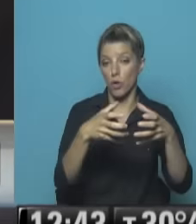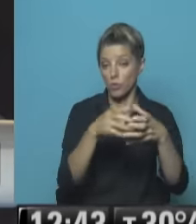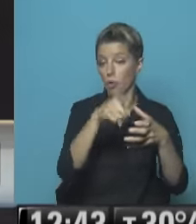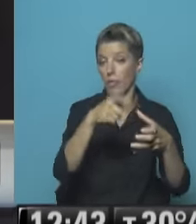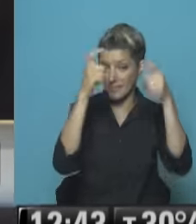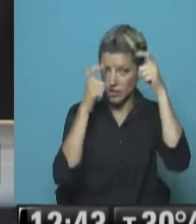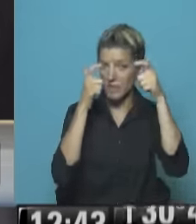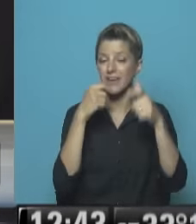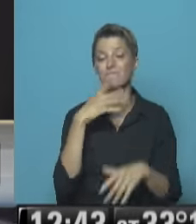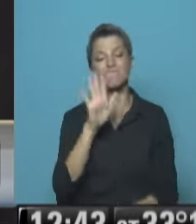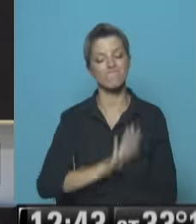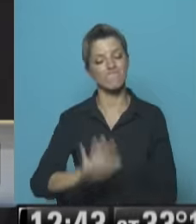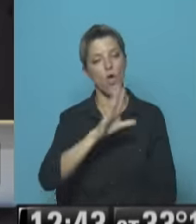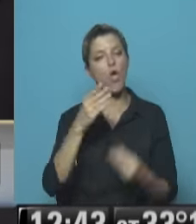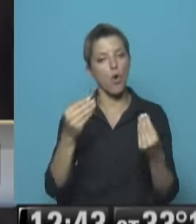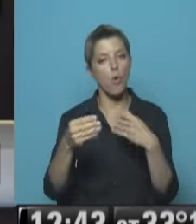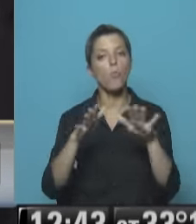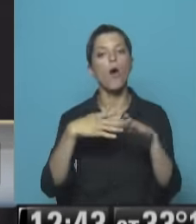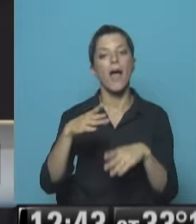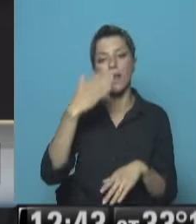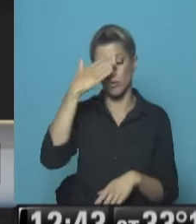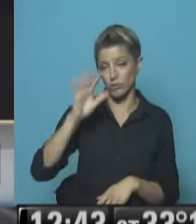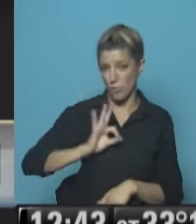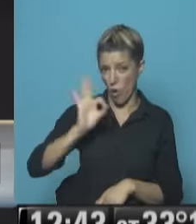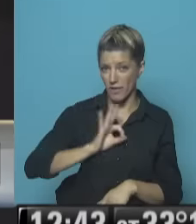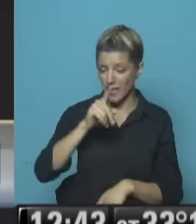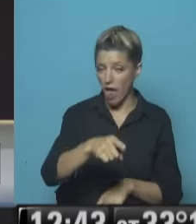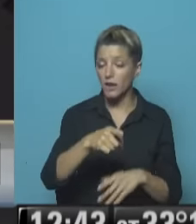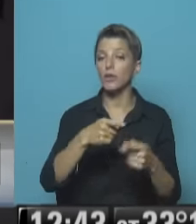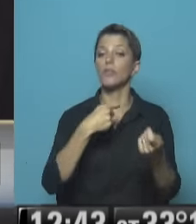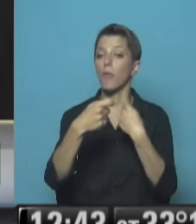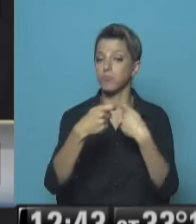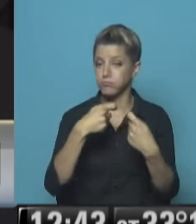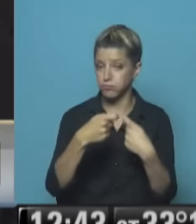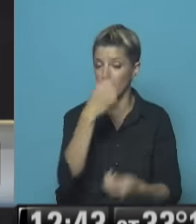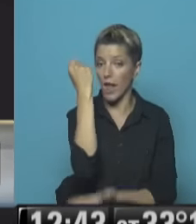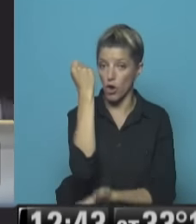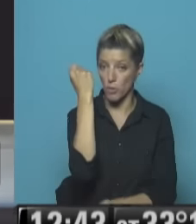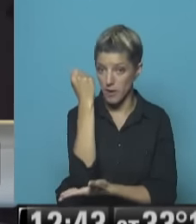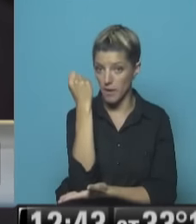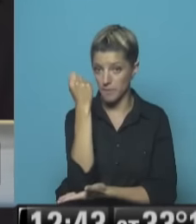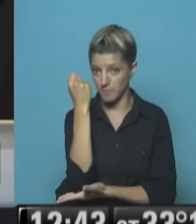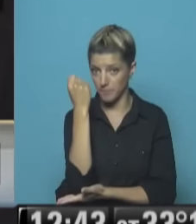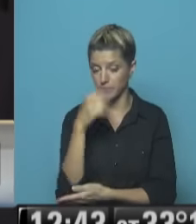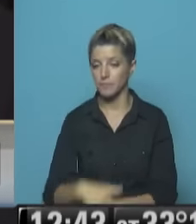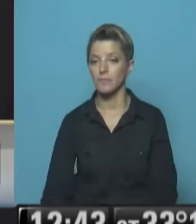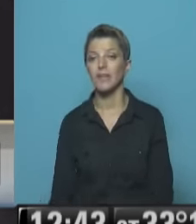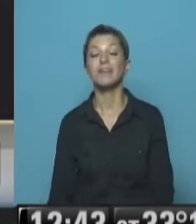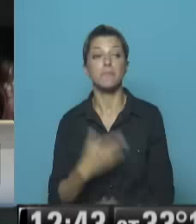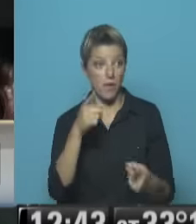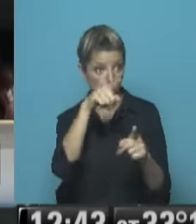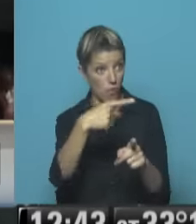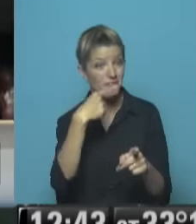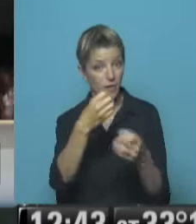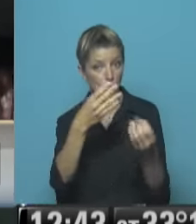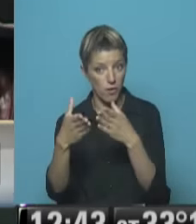manejaron Las cúpulas Las dirigencias Este problema Que como vos decís Ha sido fundamental Y muy dañino Políticamente Por